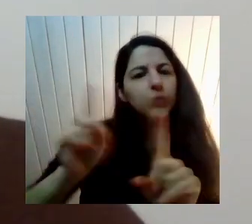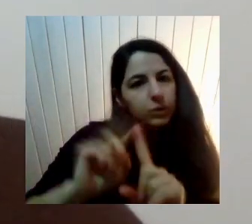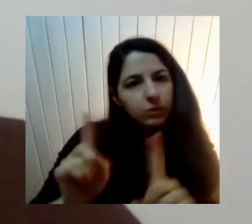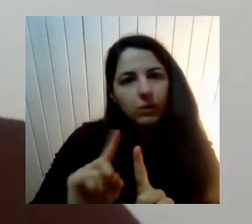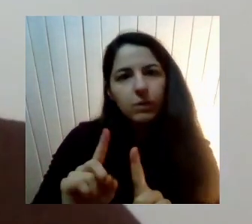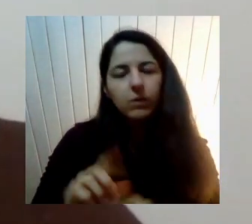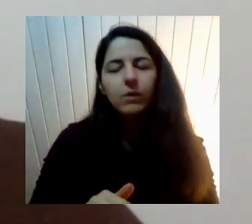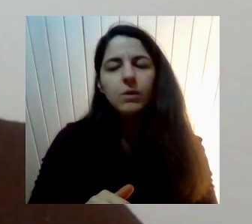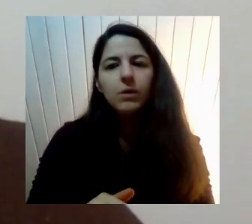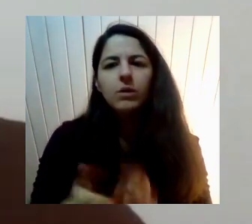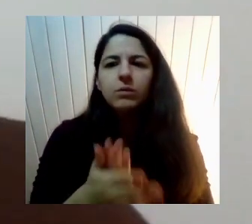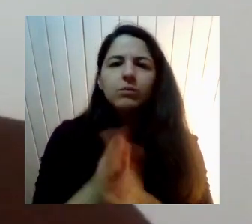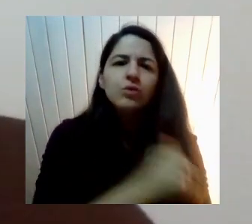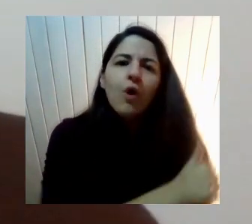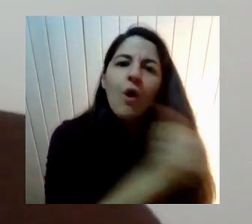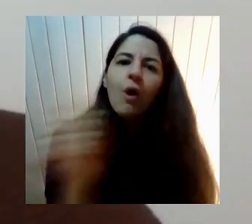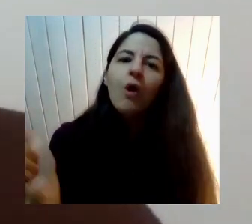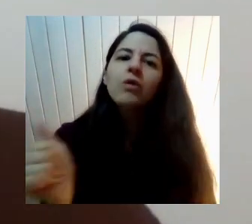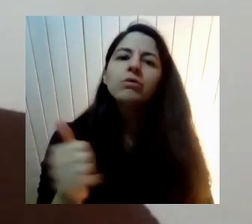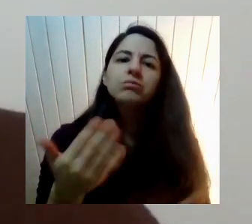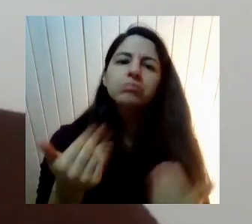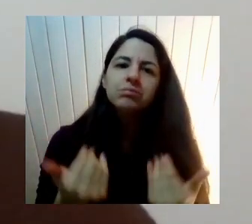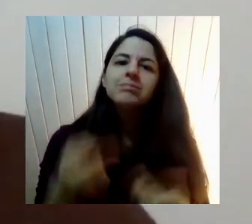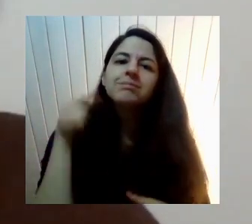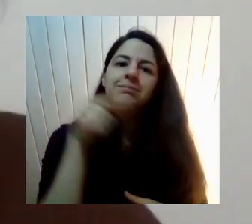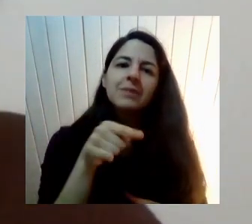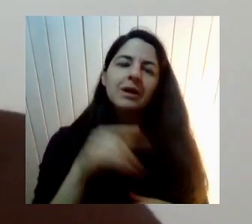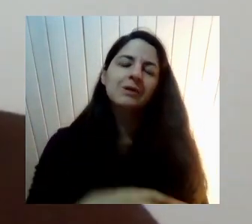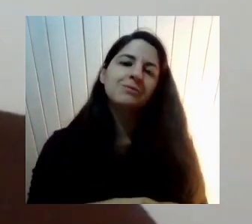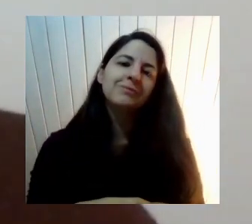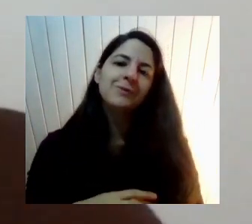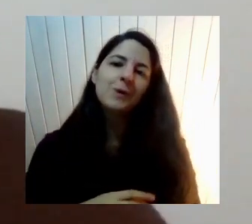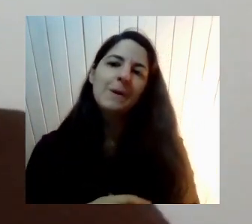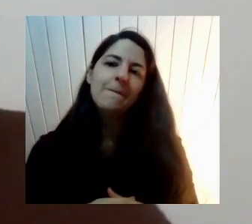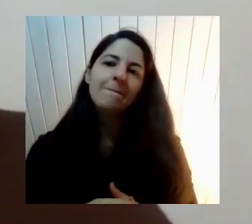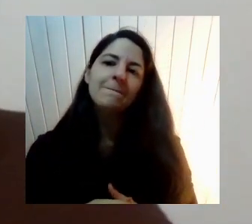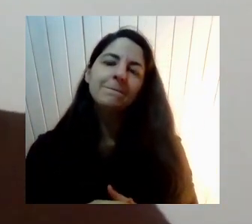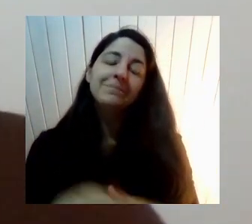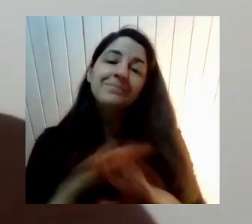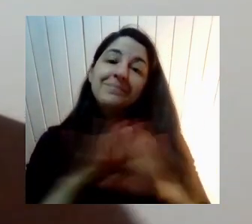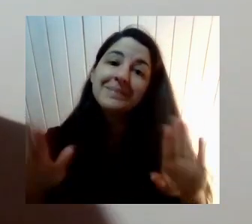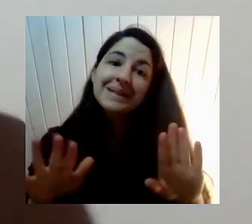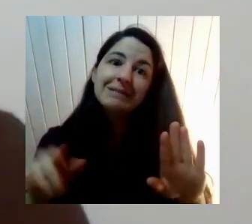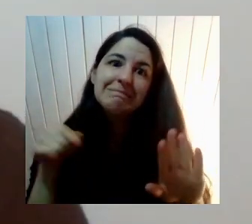merecemos ser felices No sé cómo Me pasé Con el tiempo